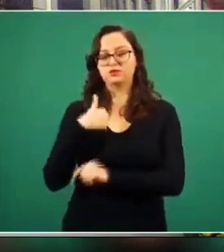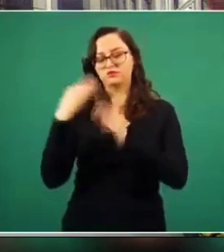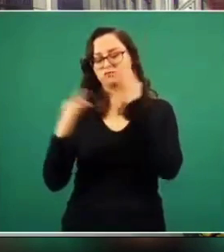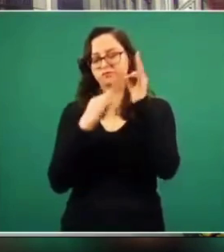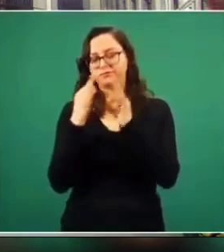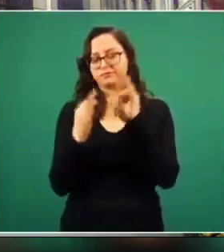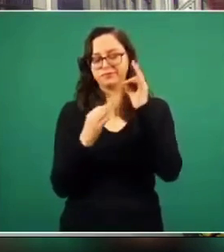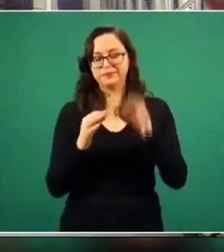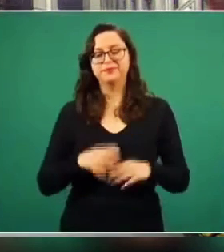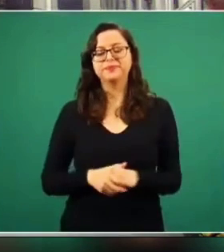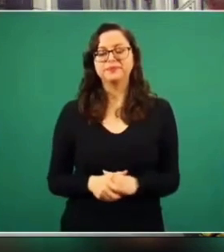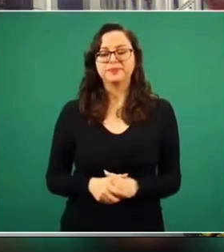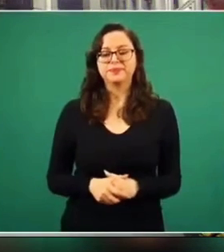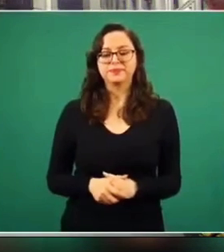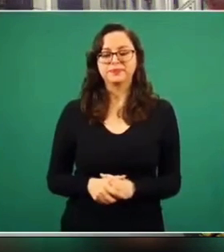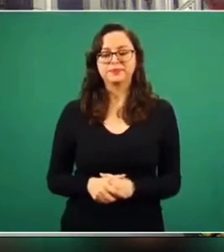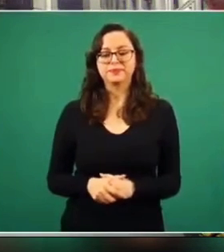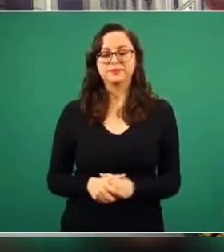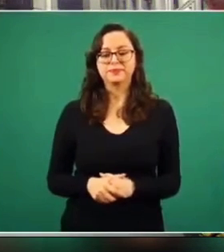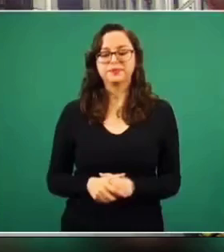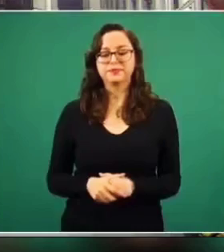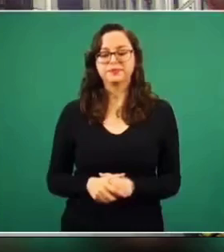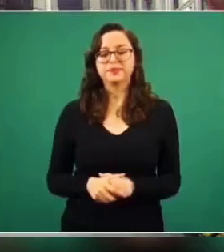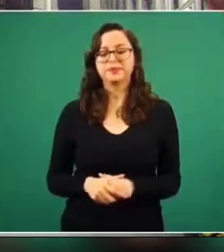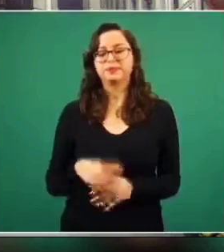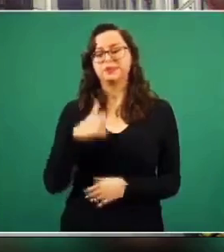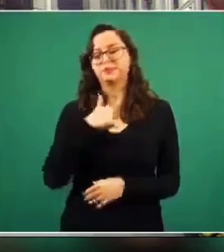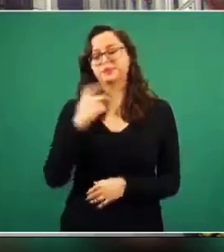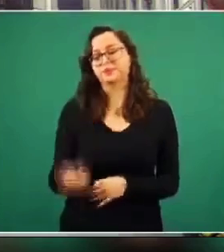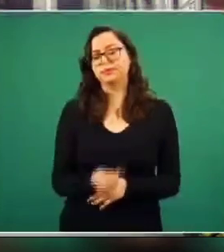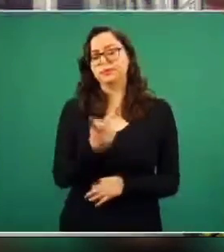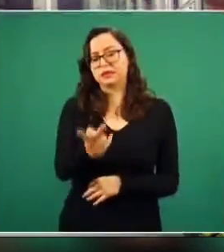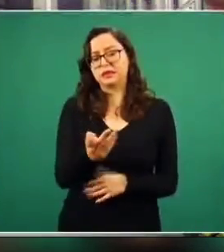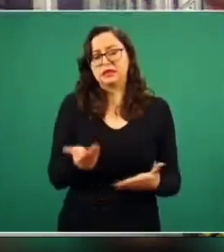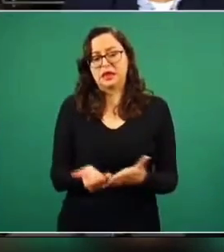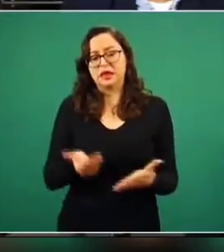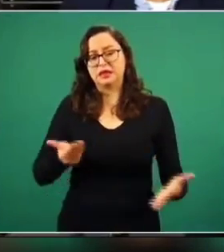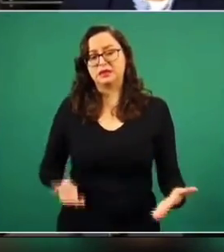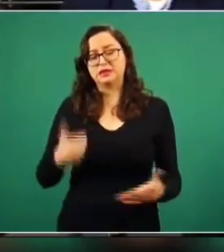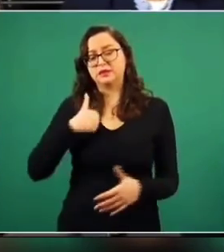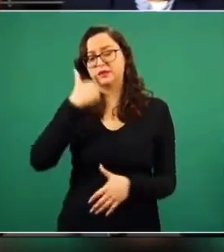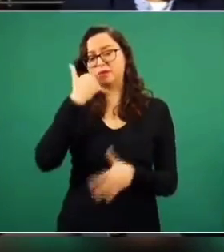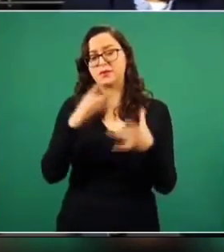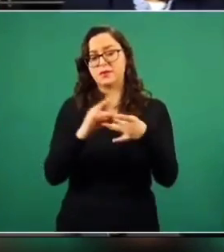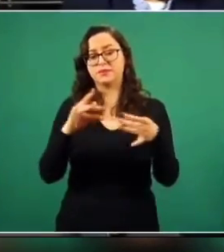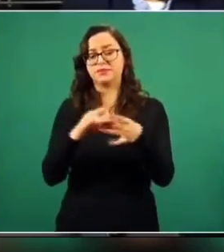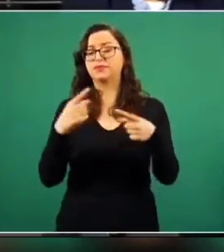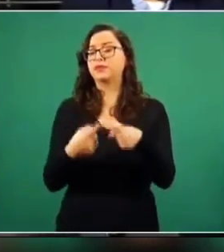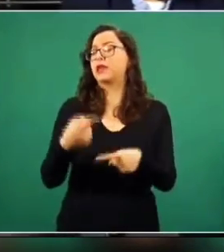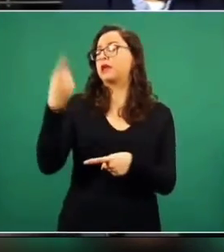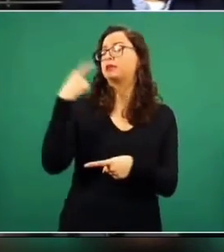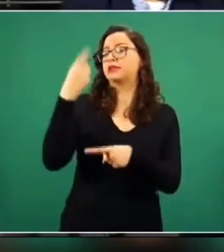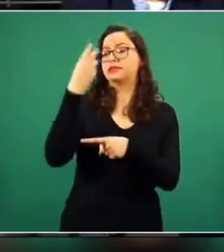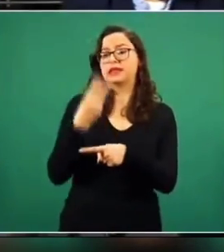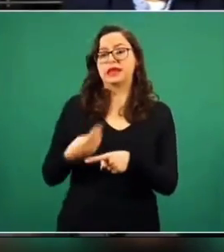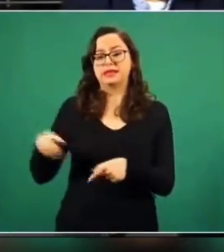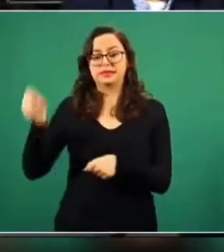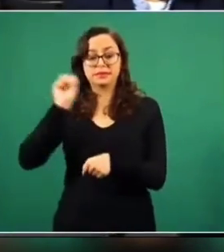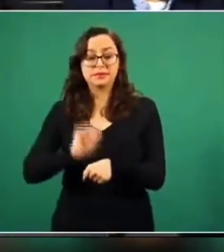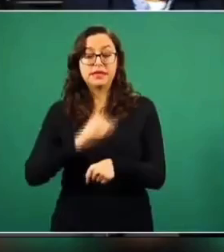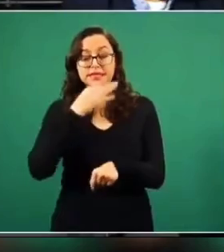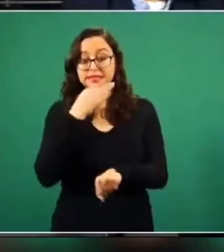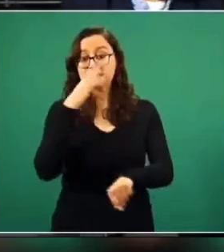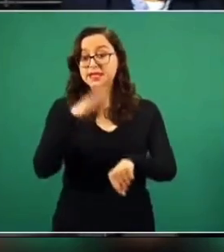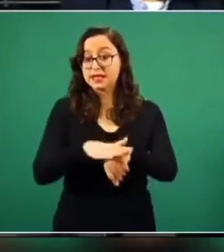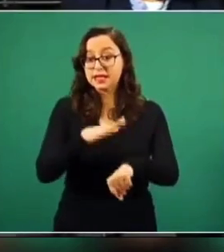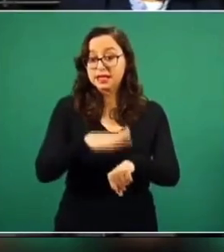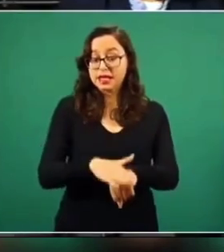Comunicación. Señor presidente, antes de mi primera pregunta, quisiera comentarle que hace tres semanas aproximadamente le comenté acerca